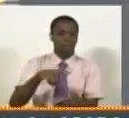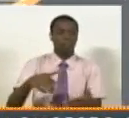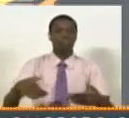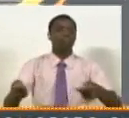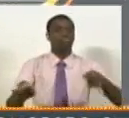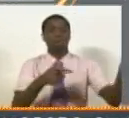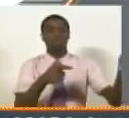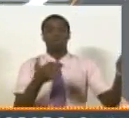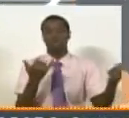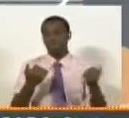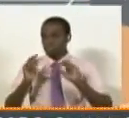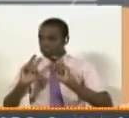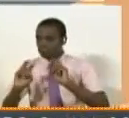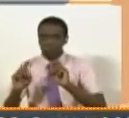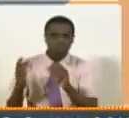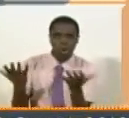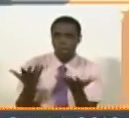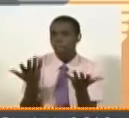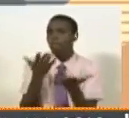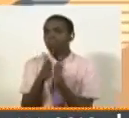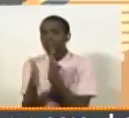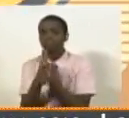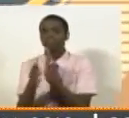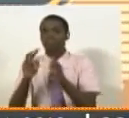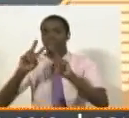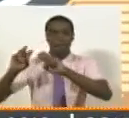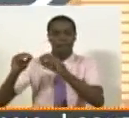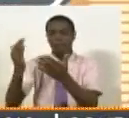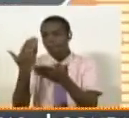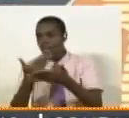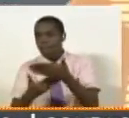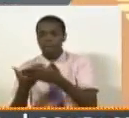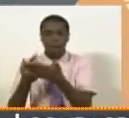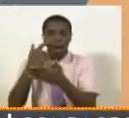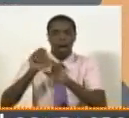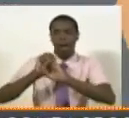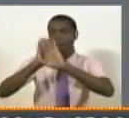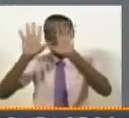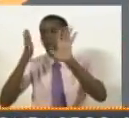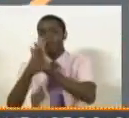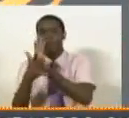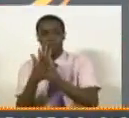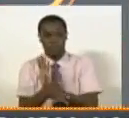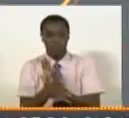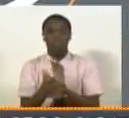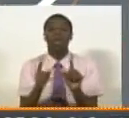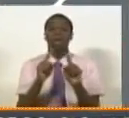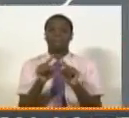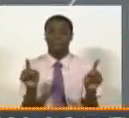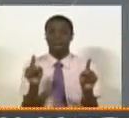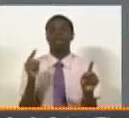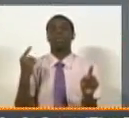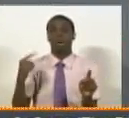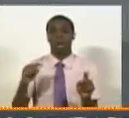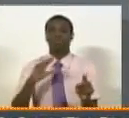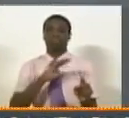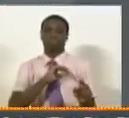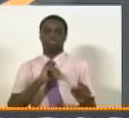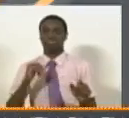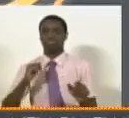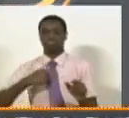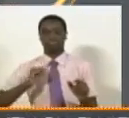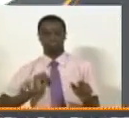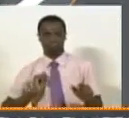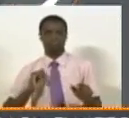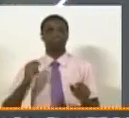esclarecer el caso, sin embargo, podemos informar de acuerdo a la inspección ocular hecha por los expertos, el